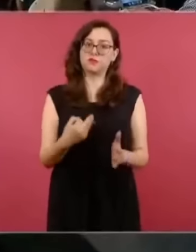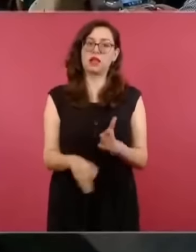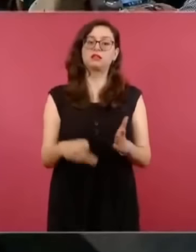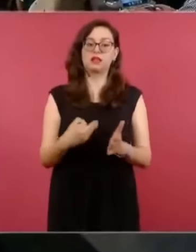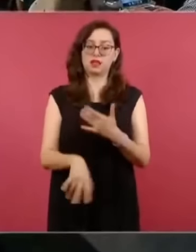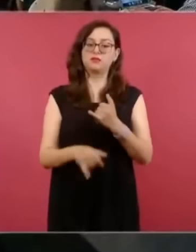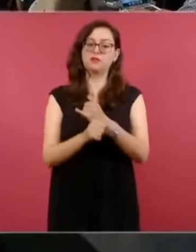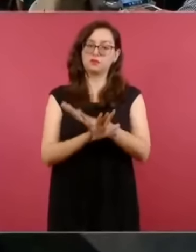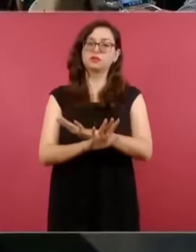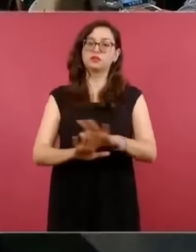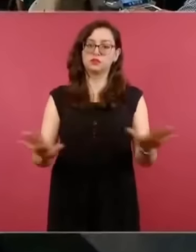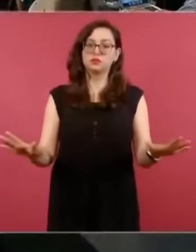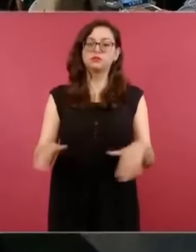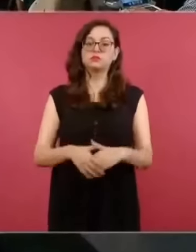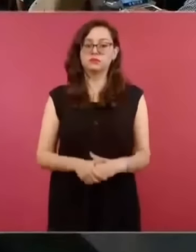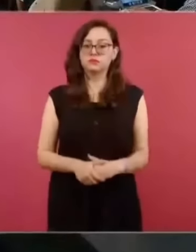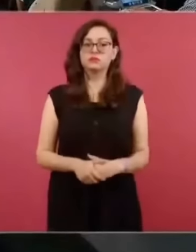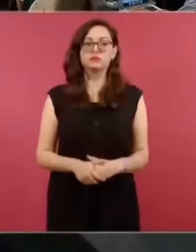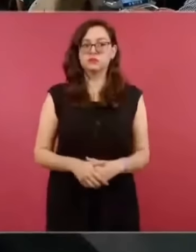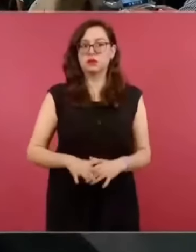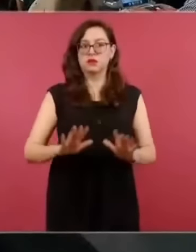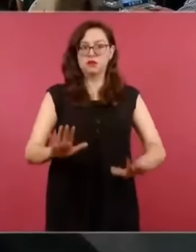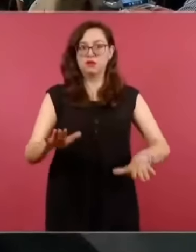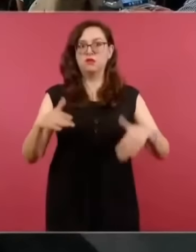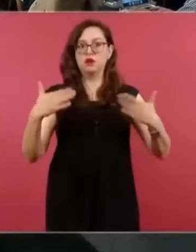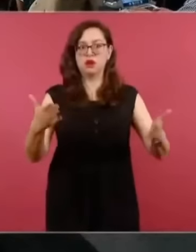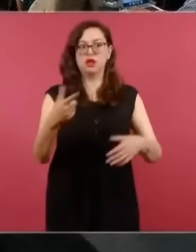mucha manipulación